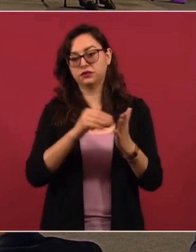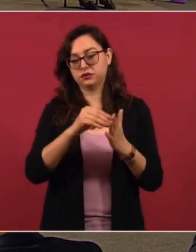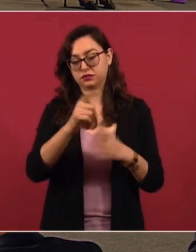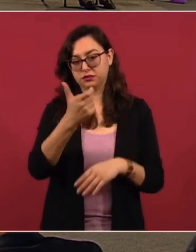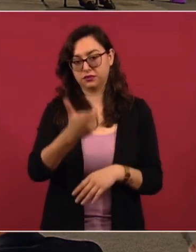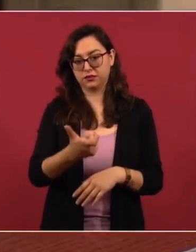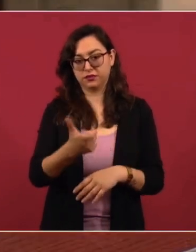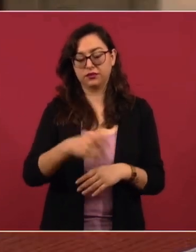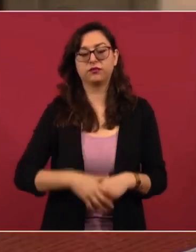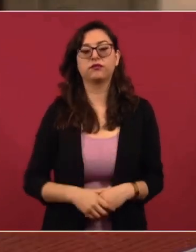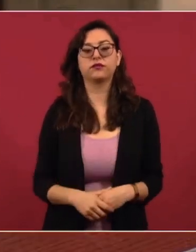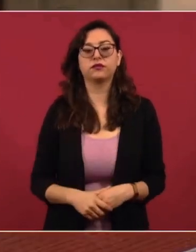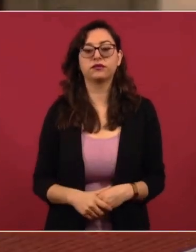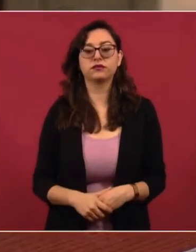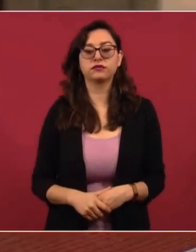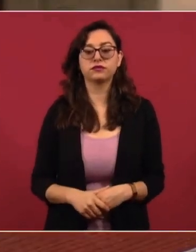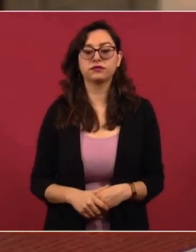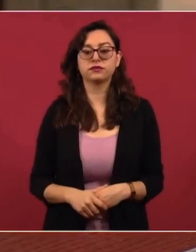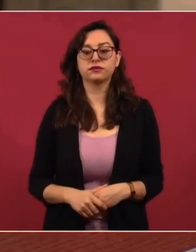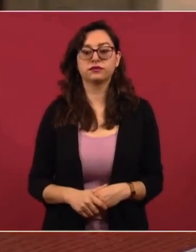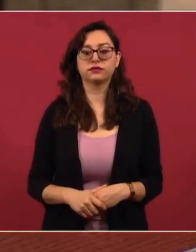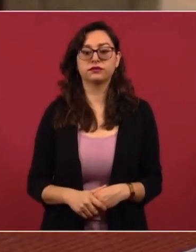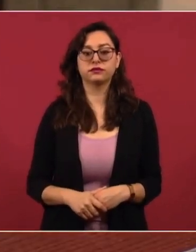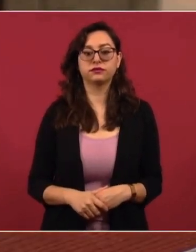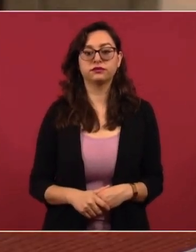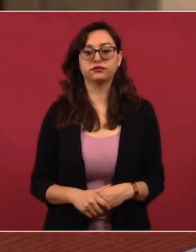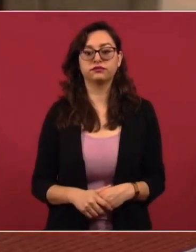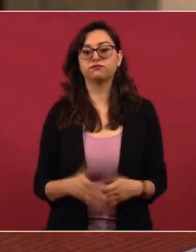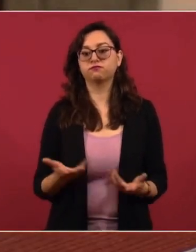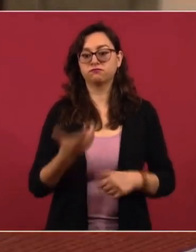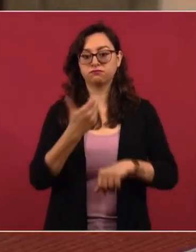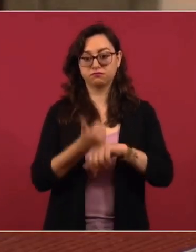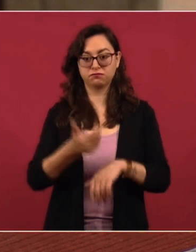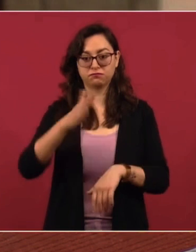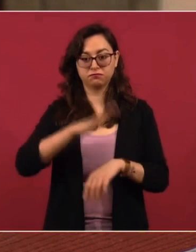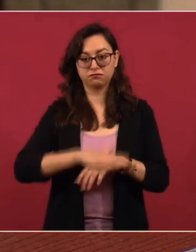Fondo de apoyo a la administración de justicia,